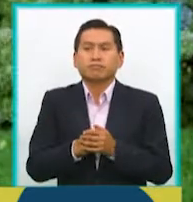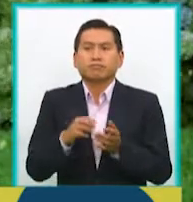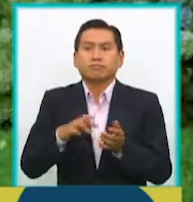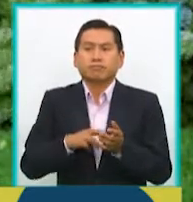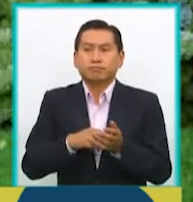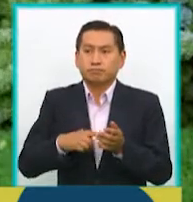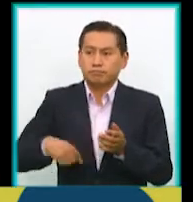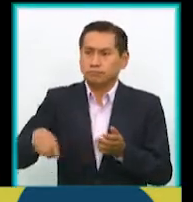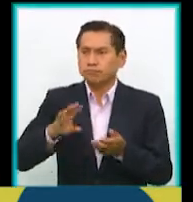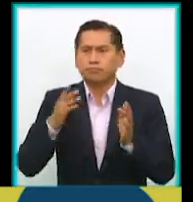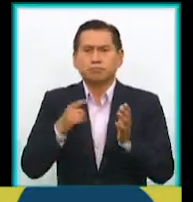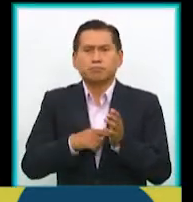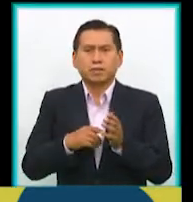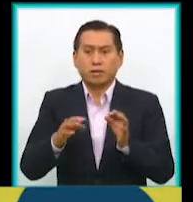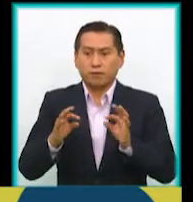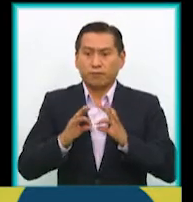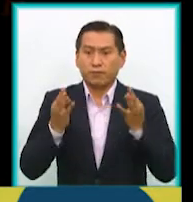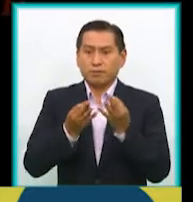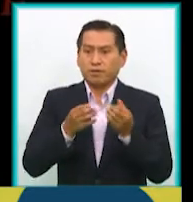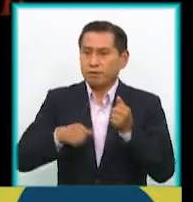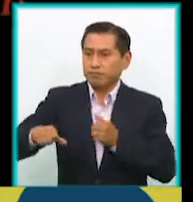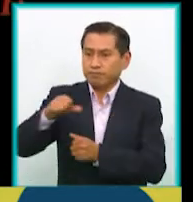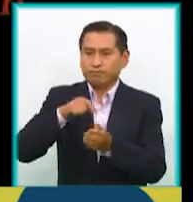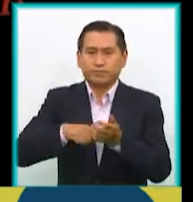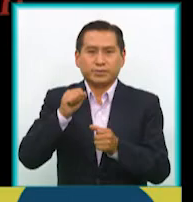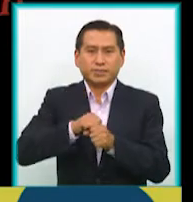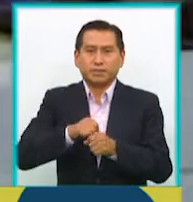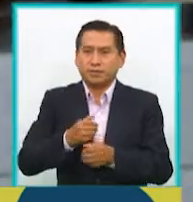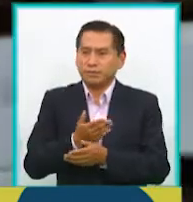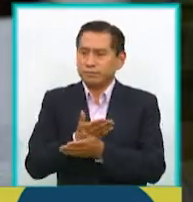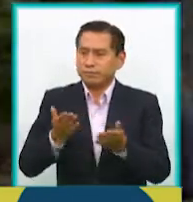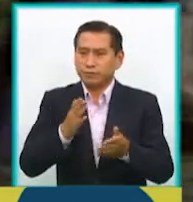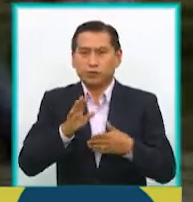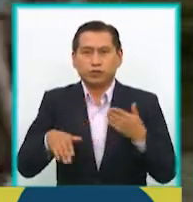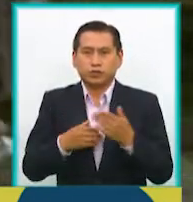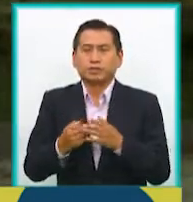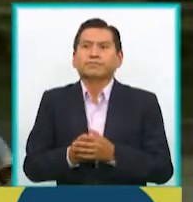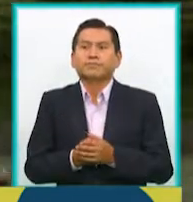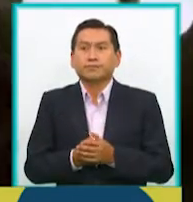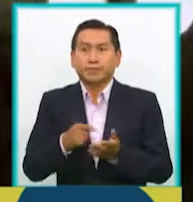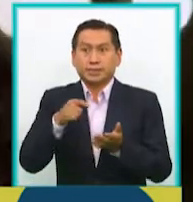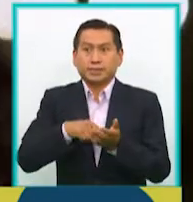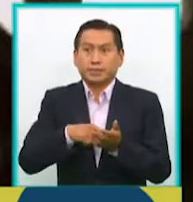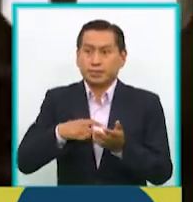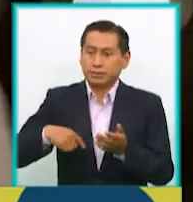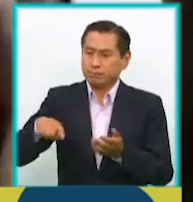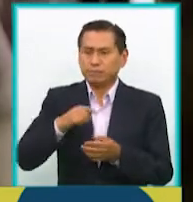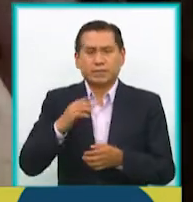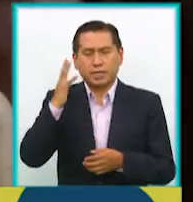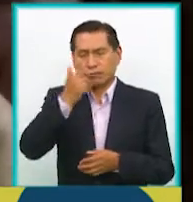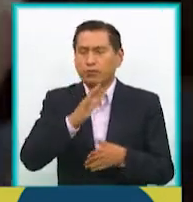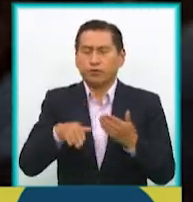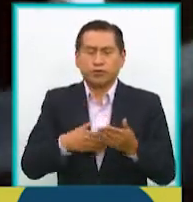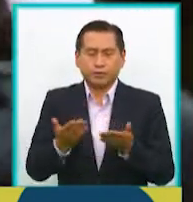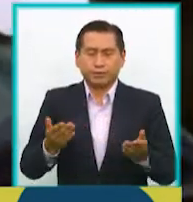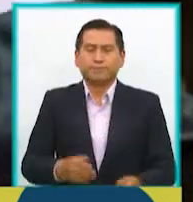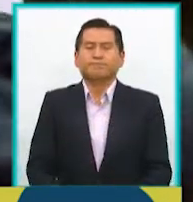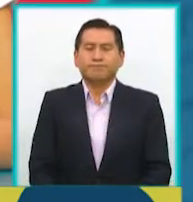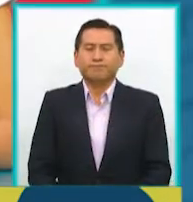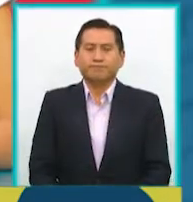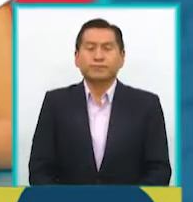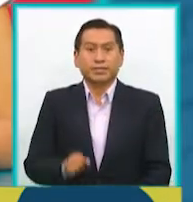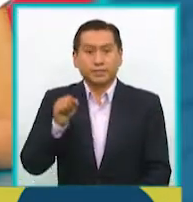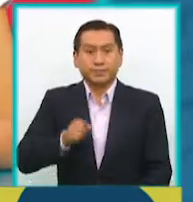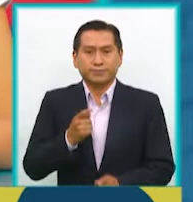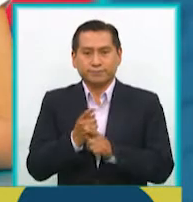se vuelve una especie de familia también el trabajar con toda la gente, y eso es lo más lindo de todo. Genial, sí,